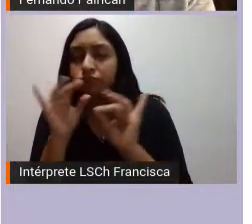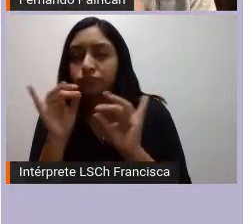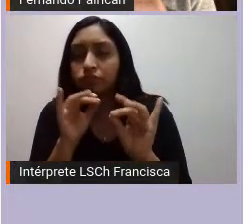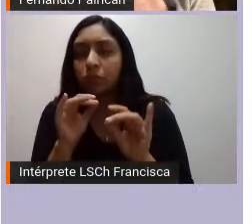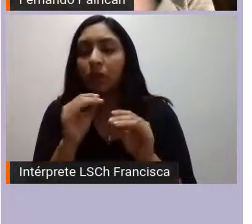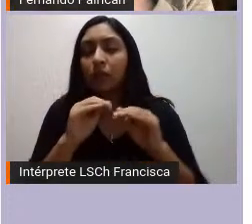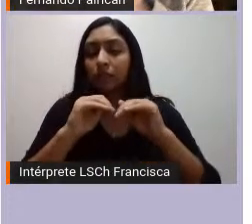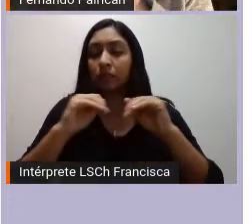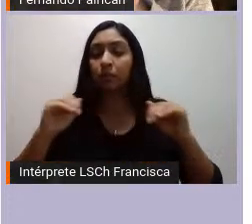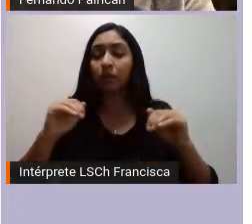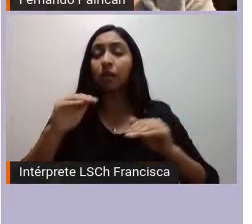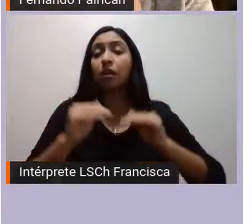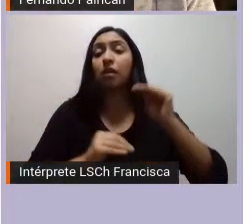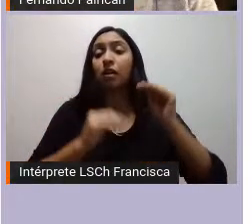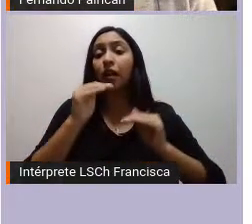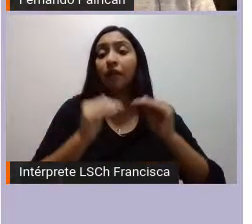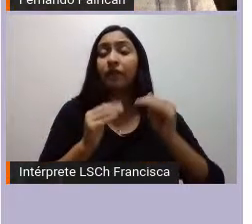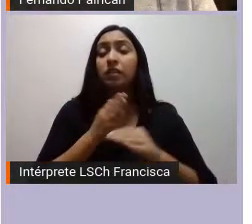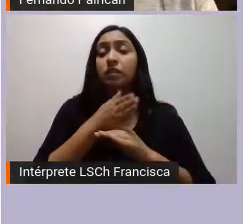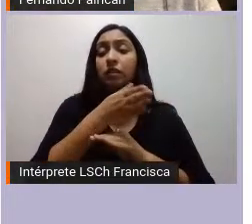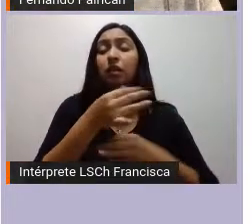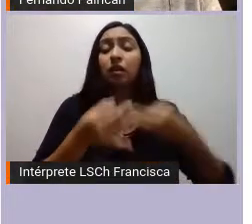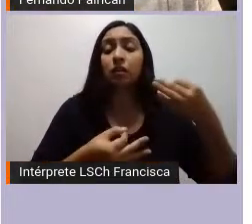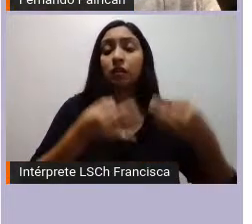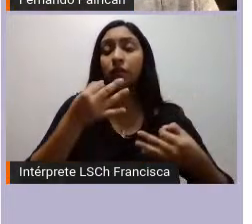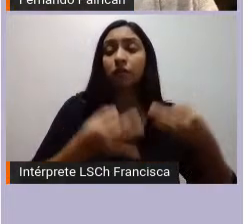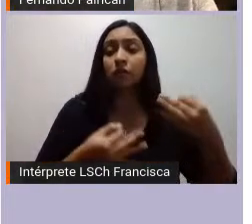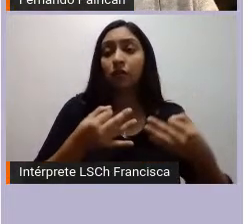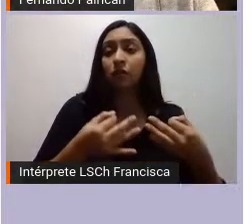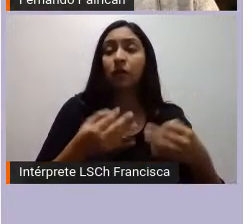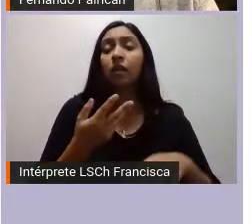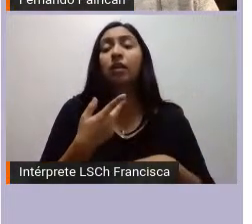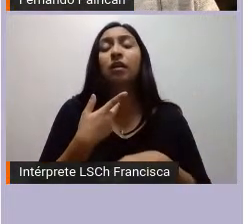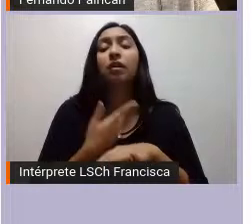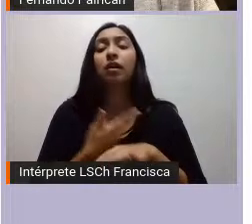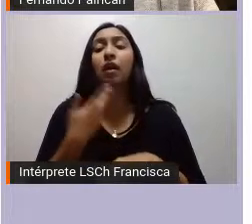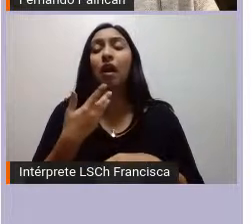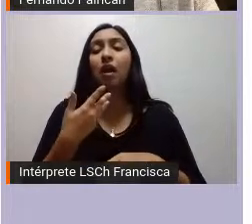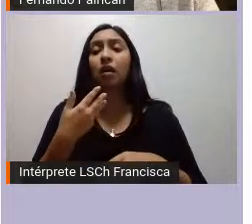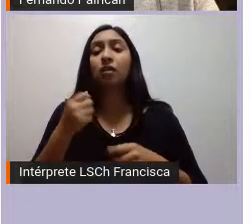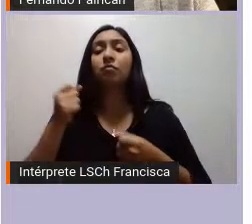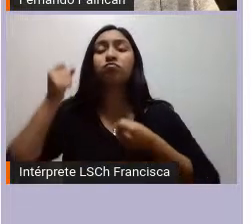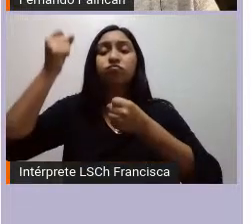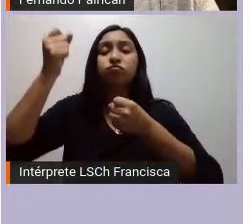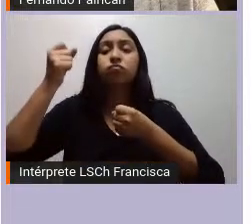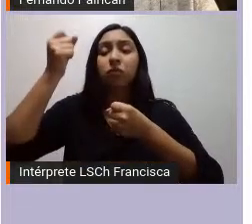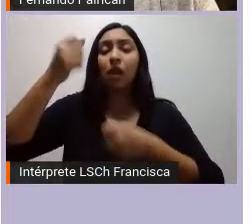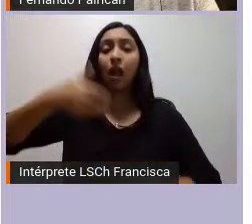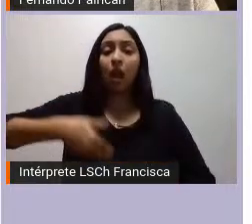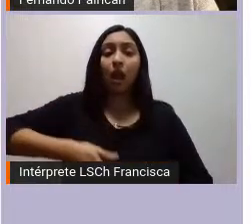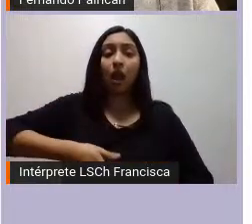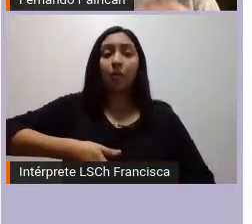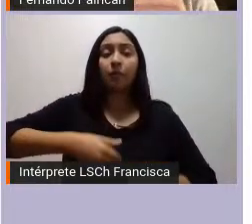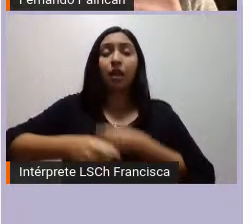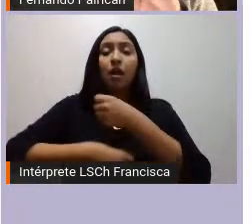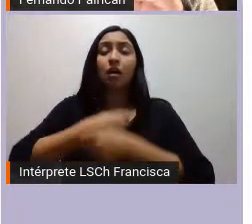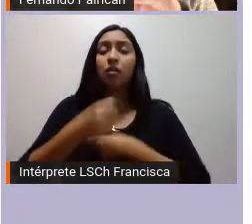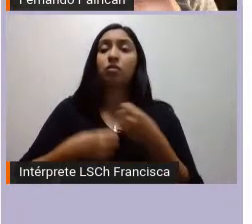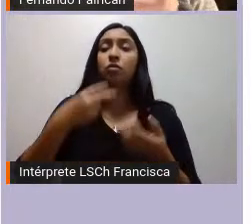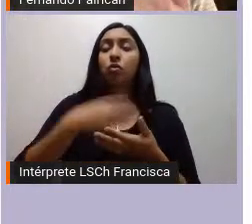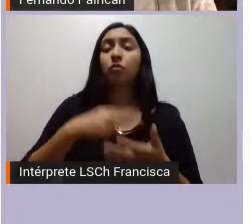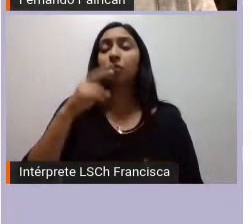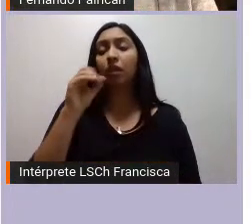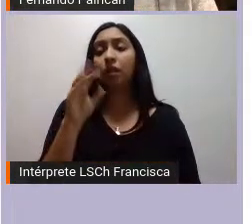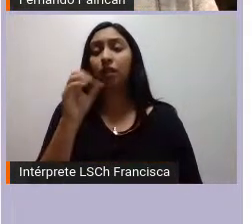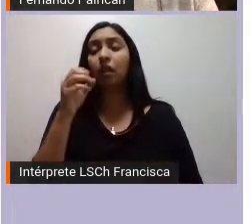los tribunales de justicia y se genera lo que la huelga de hambre del año 2010 del sector del movimiento mapuche van a llamar la